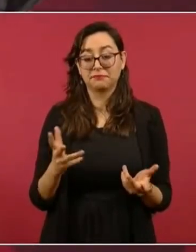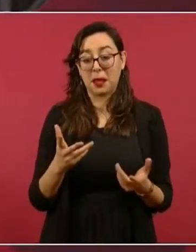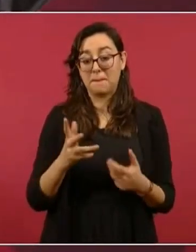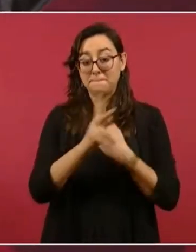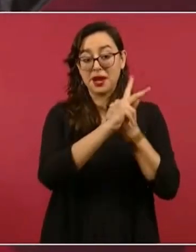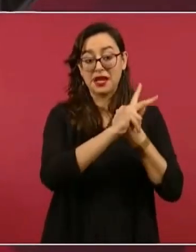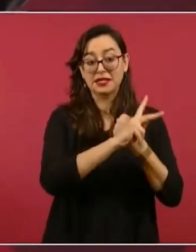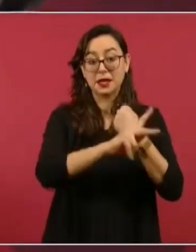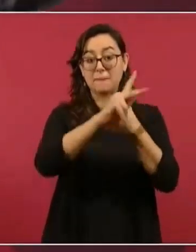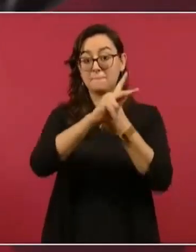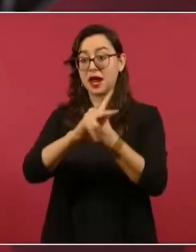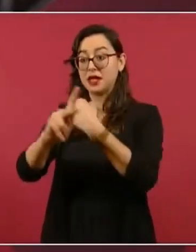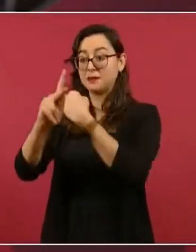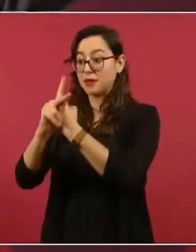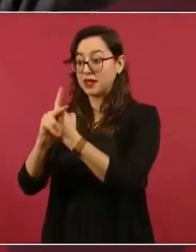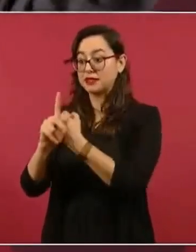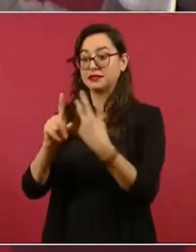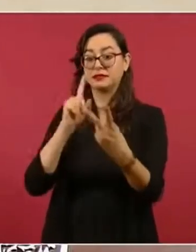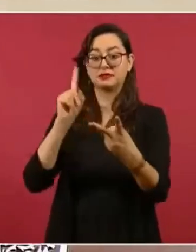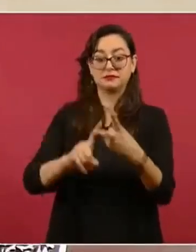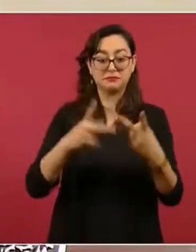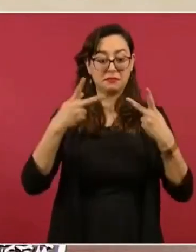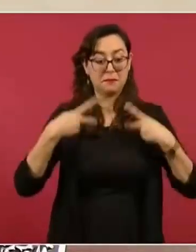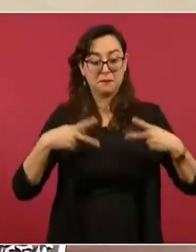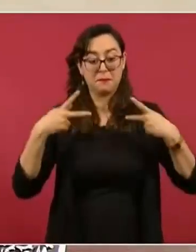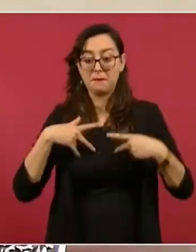a rango supremo